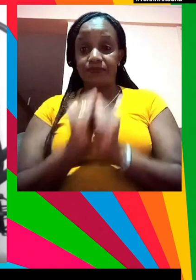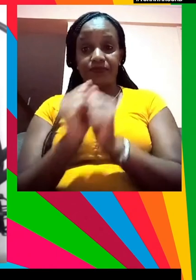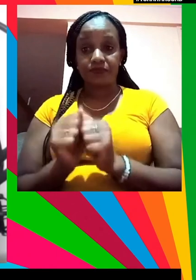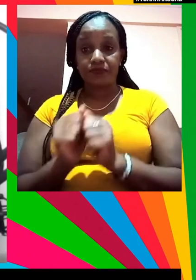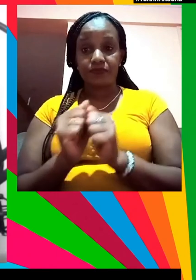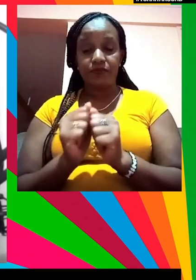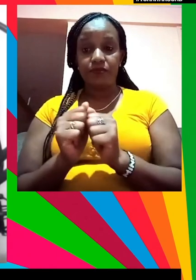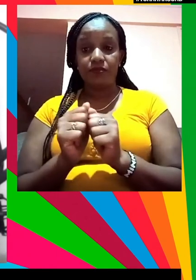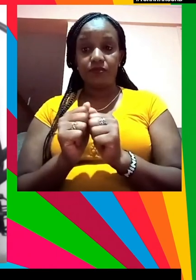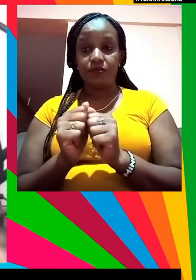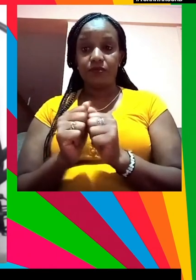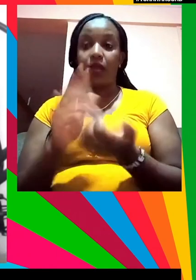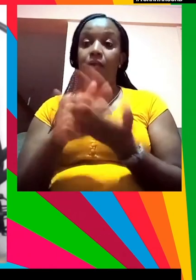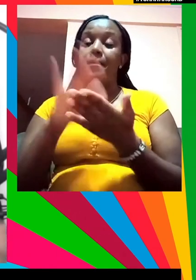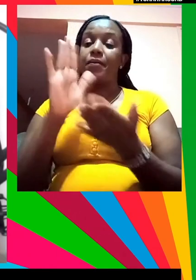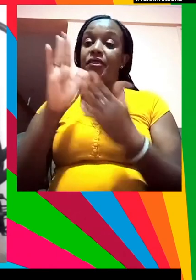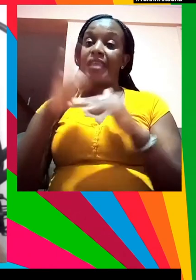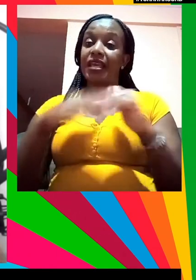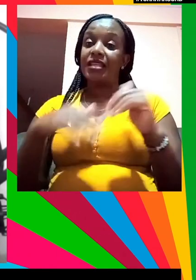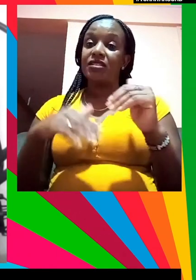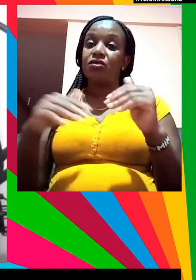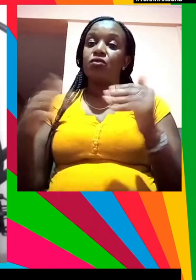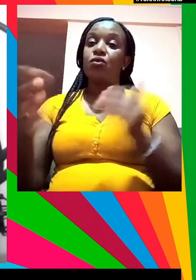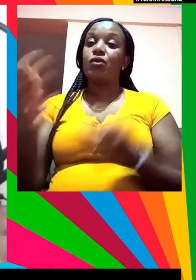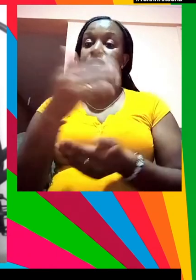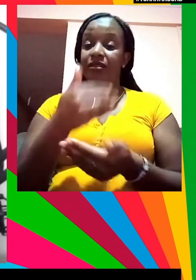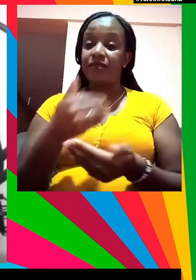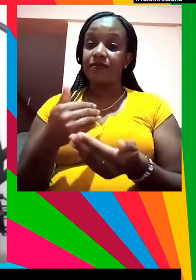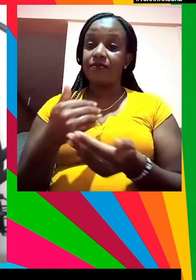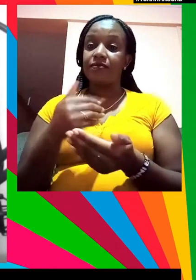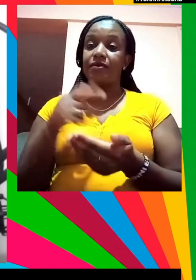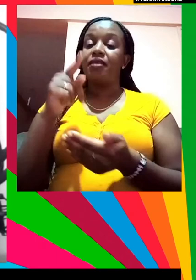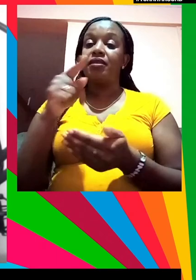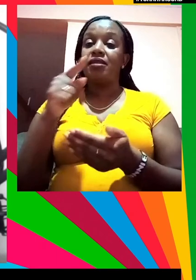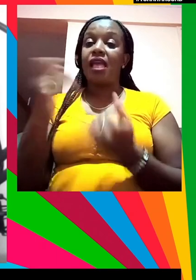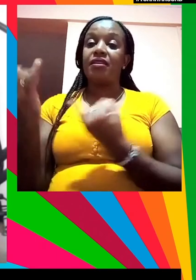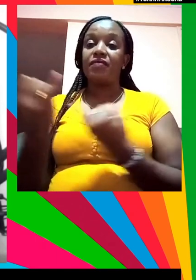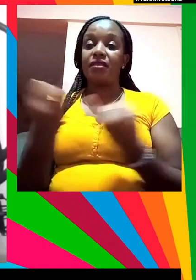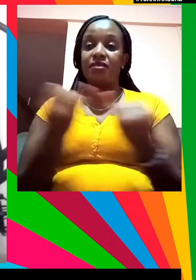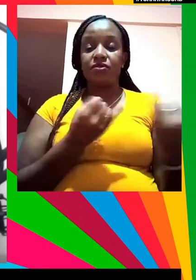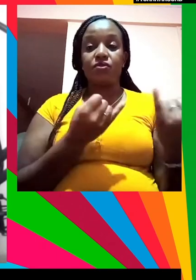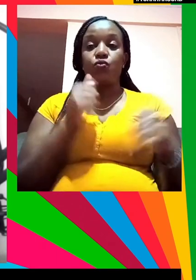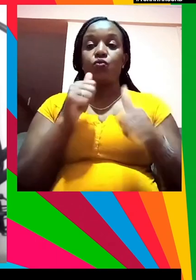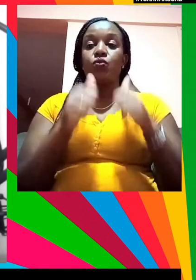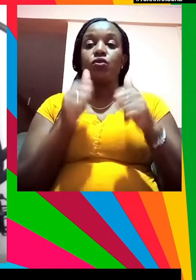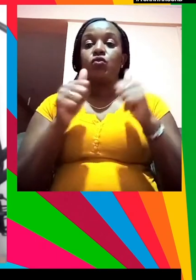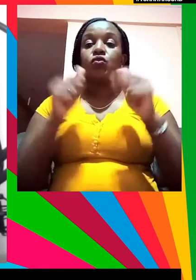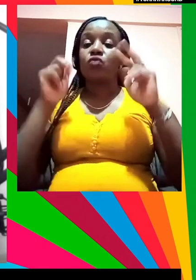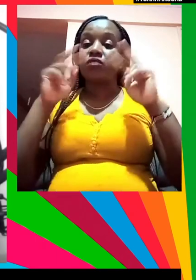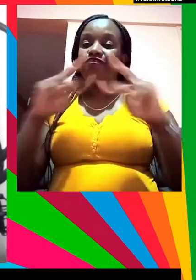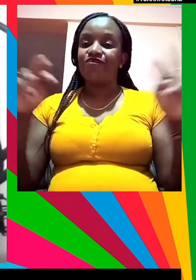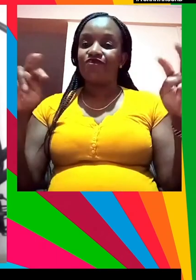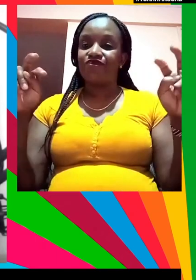de algo más es una invitación para encontrar el término medio el humano moderno para